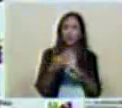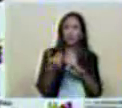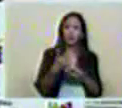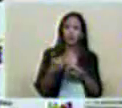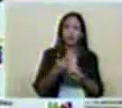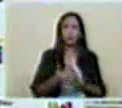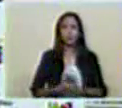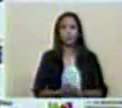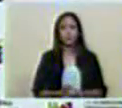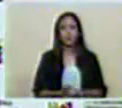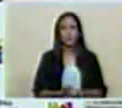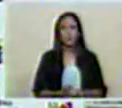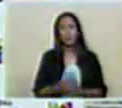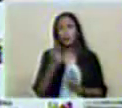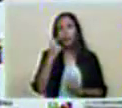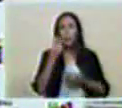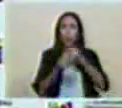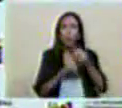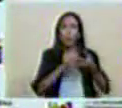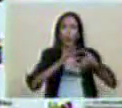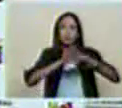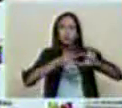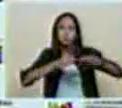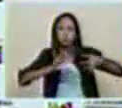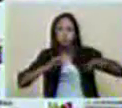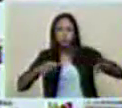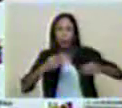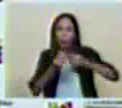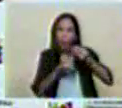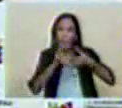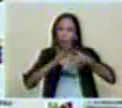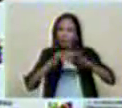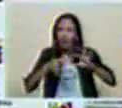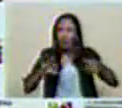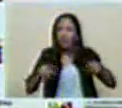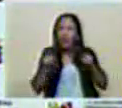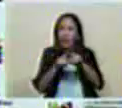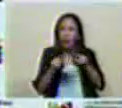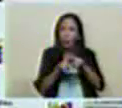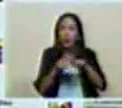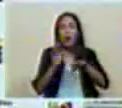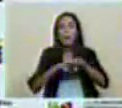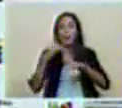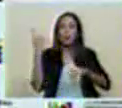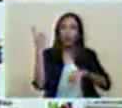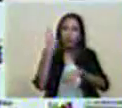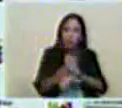Fíjense cómo se encadenan los ataques, por órdenes del gobierno de los Estados Unidos.